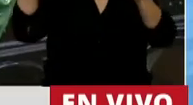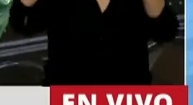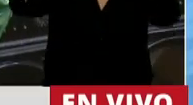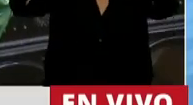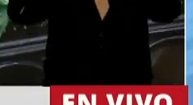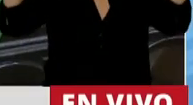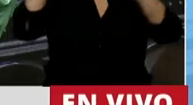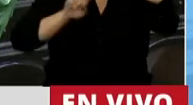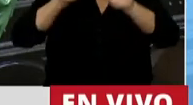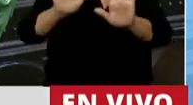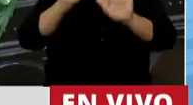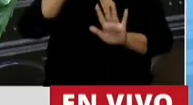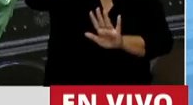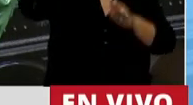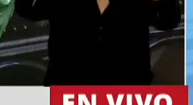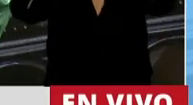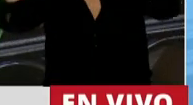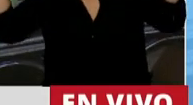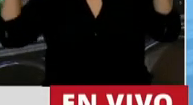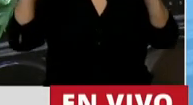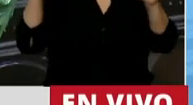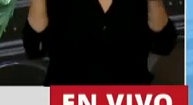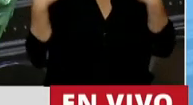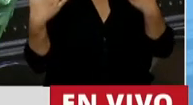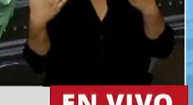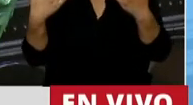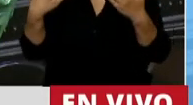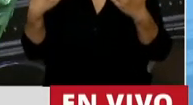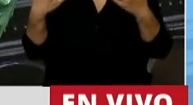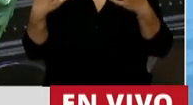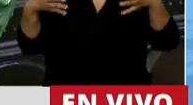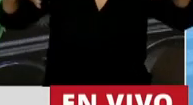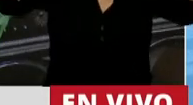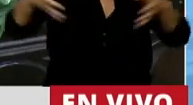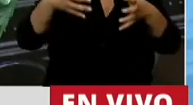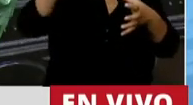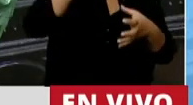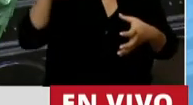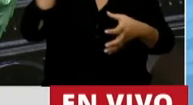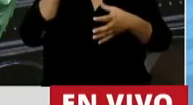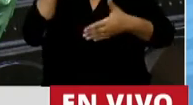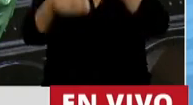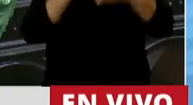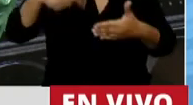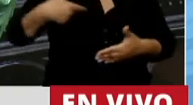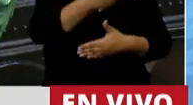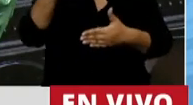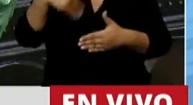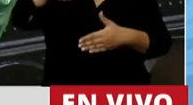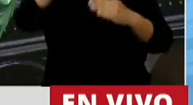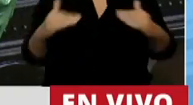abiertos, que sean capaces de caminar junto con nosotras para construir una sociedad más igualitaria.